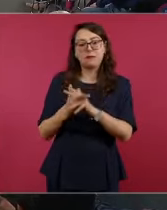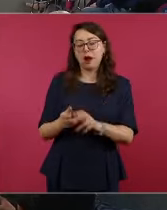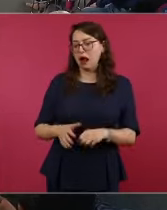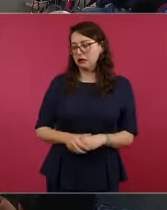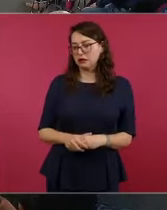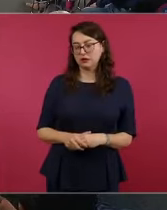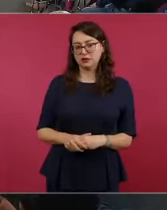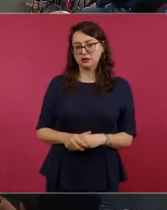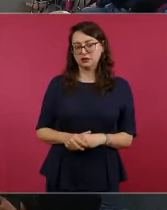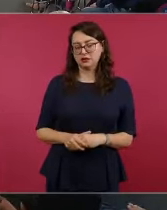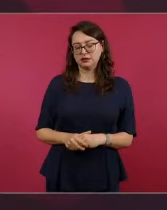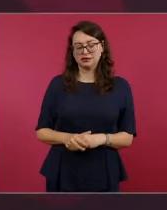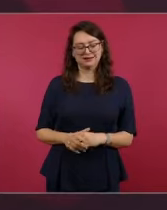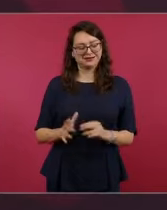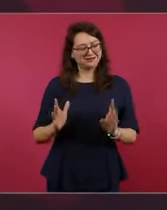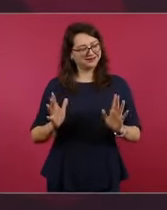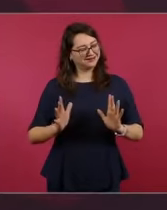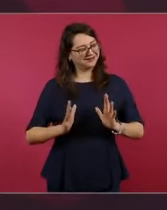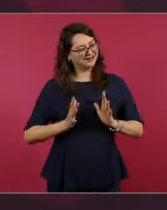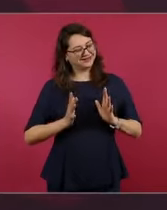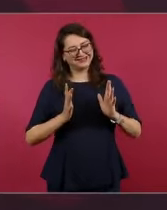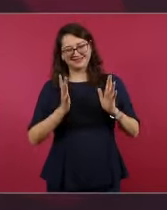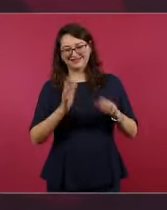O sea, han